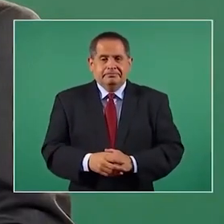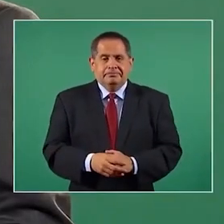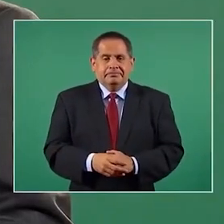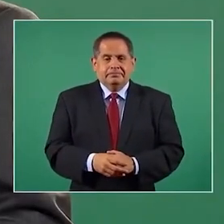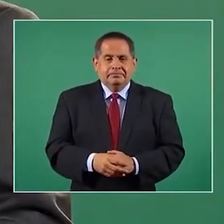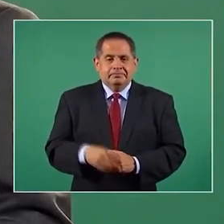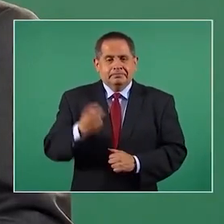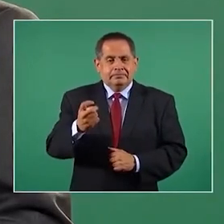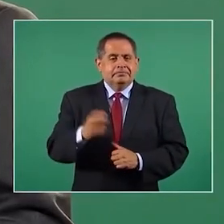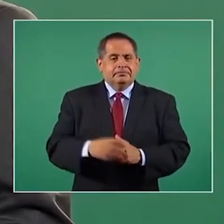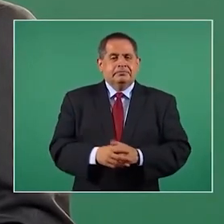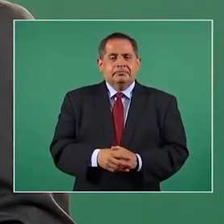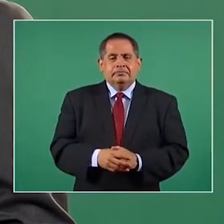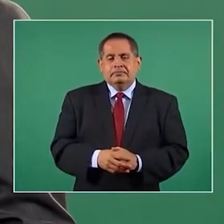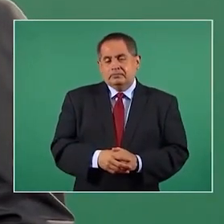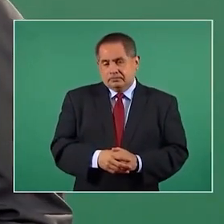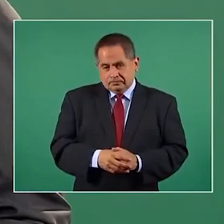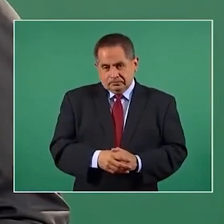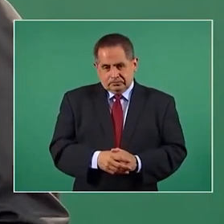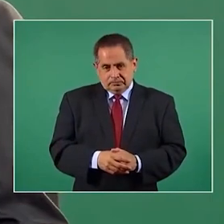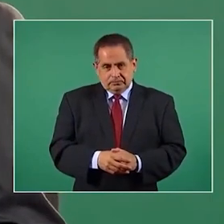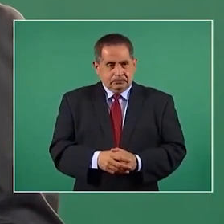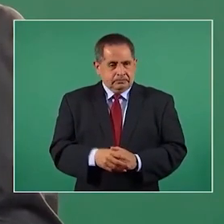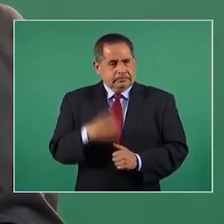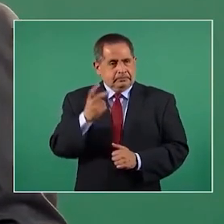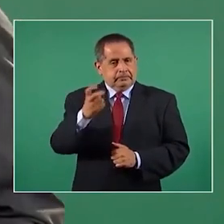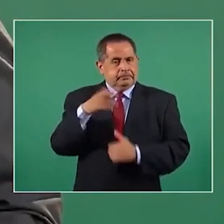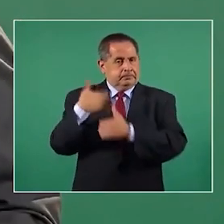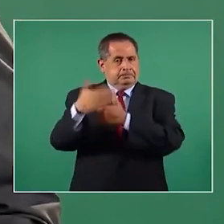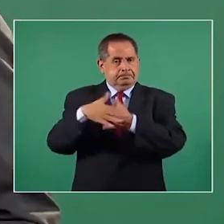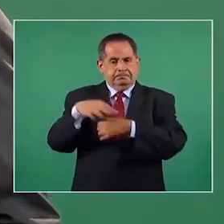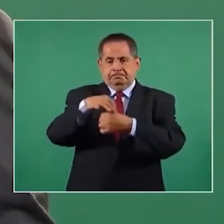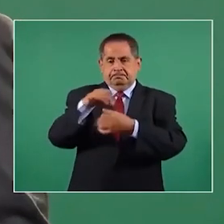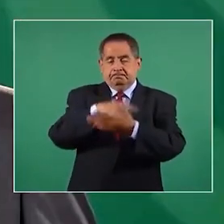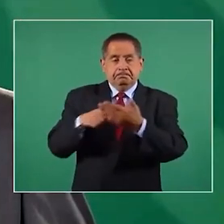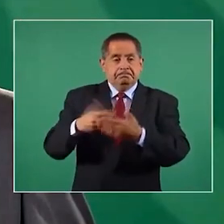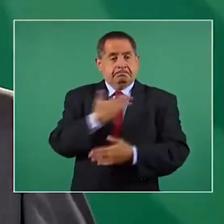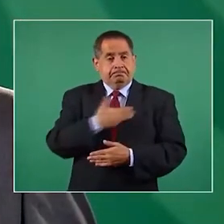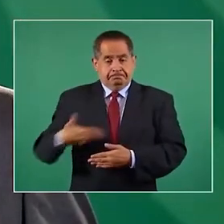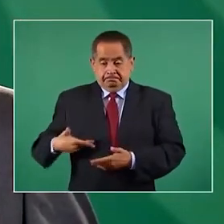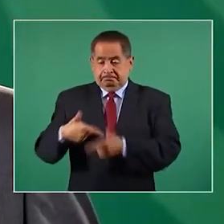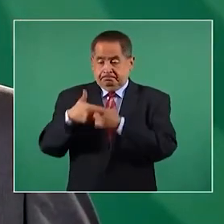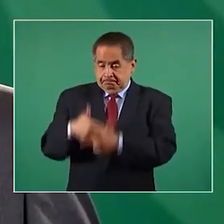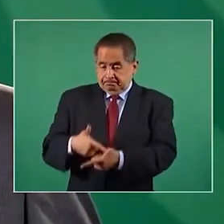Es la revocación del mandato, esto es la democracia,